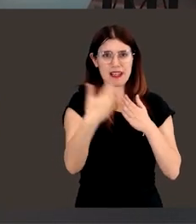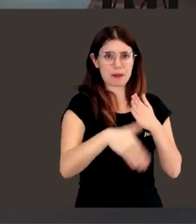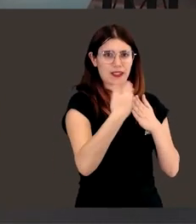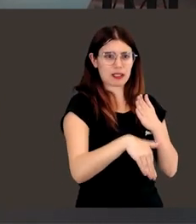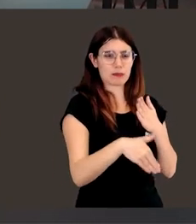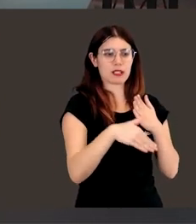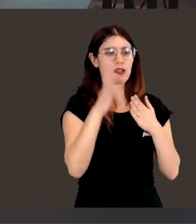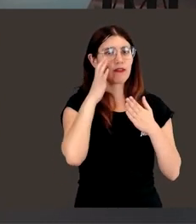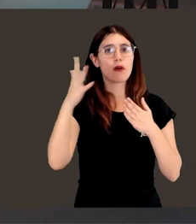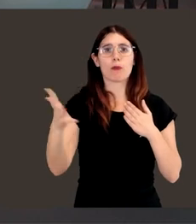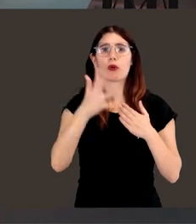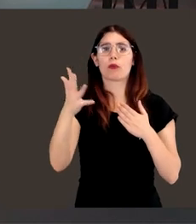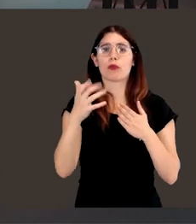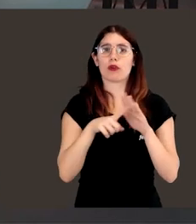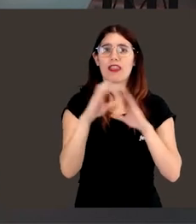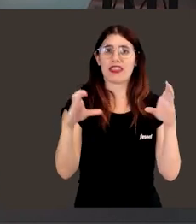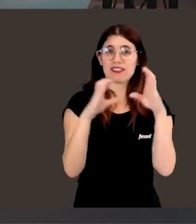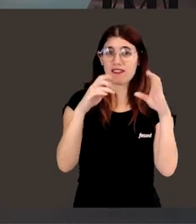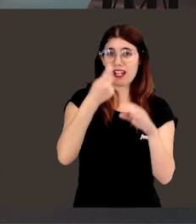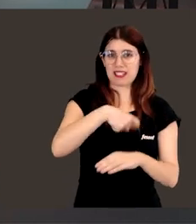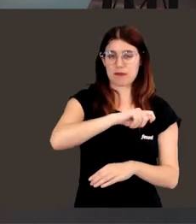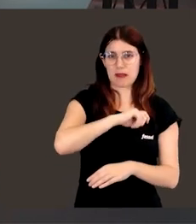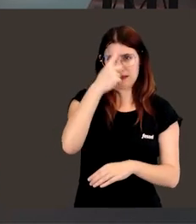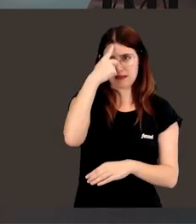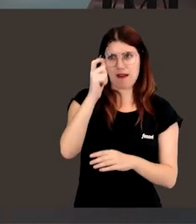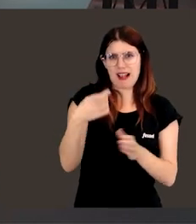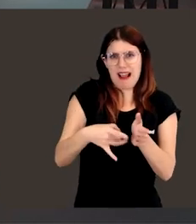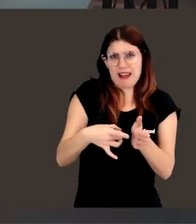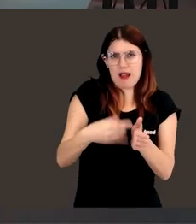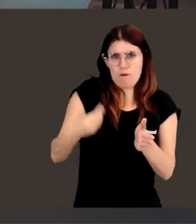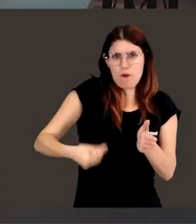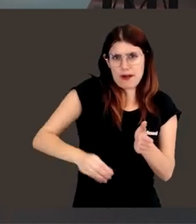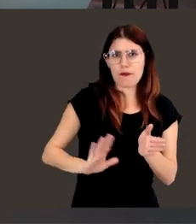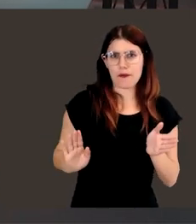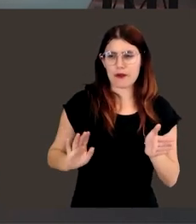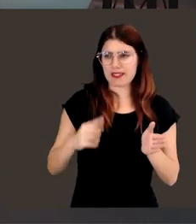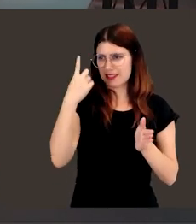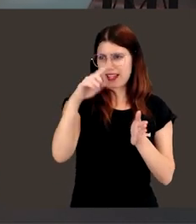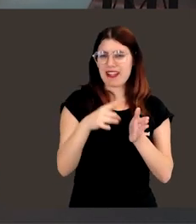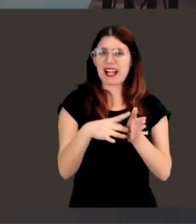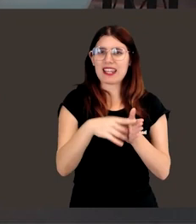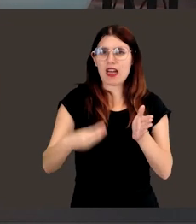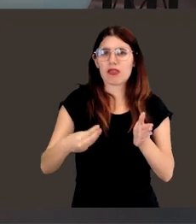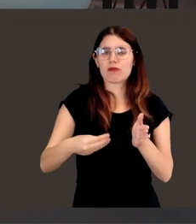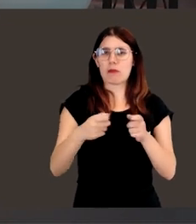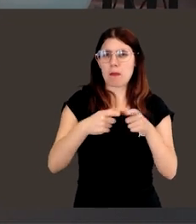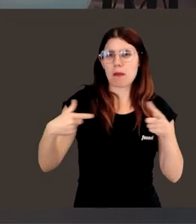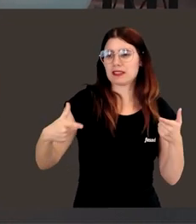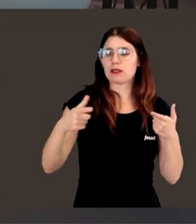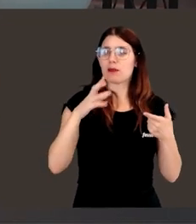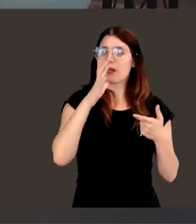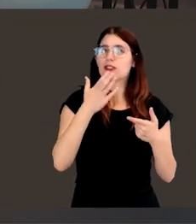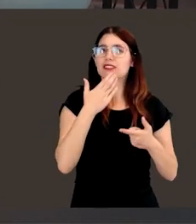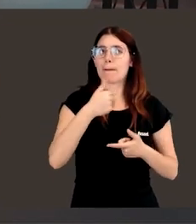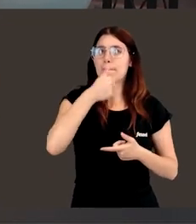la producción científica española sabemos cuál es, y la calidad científica española sabemos cuál es, pero seguir